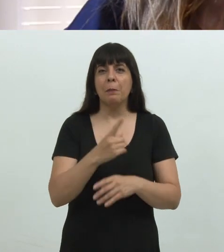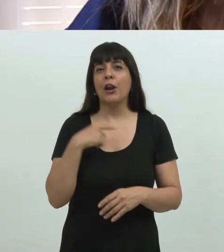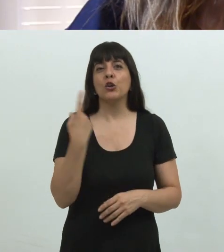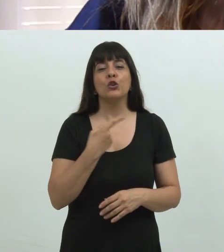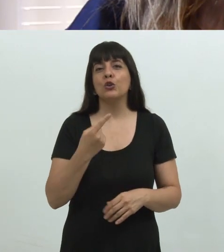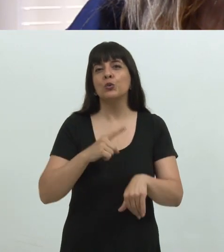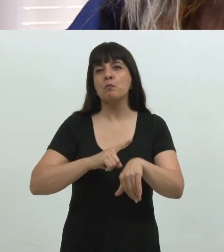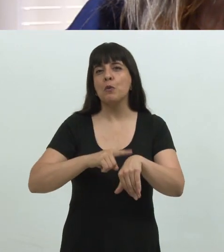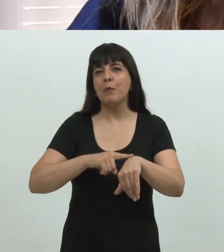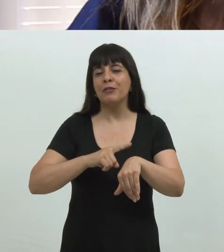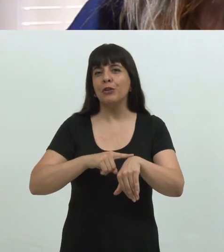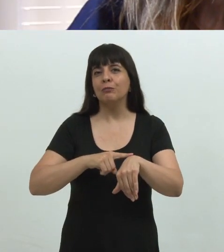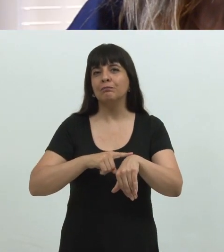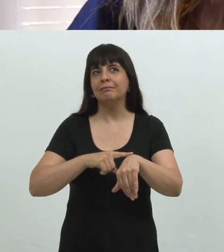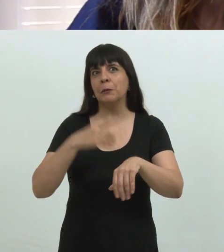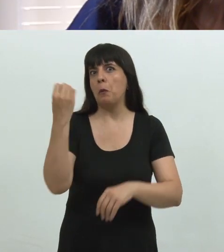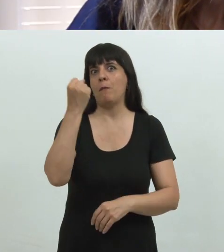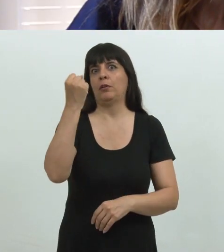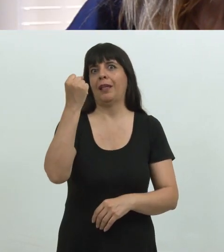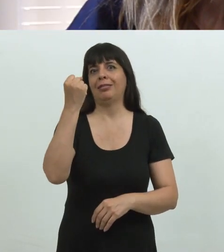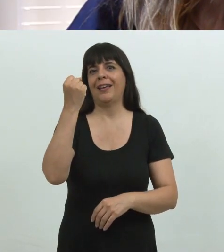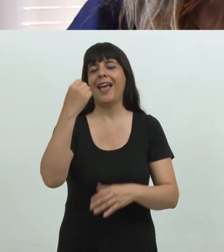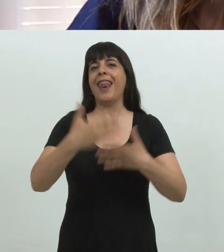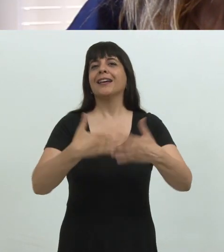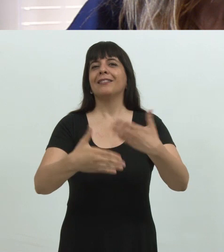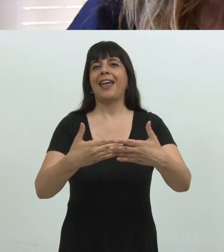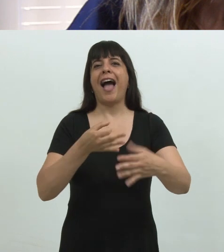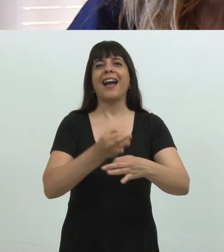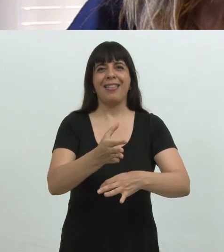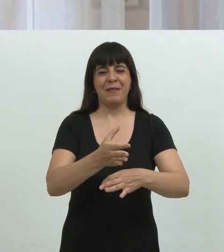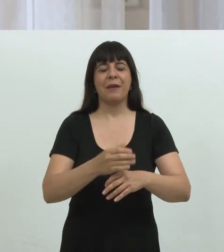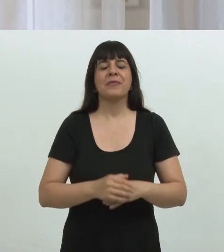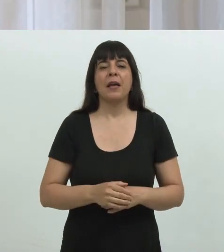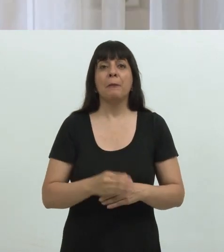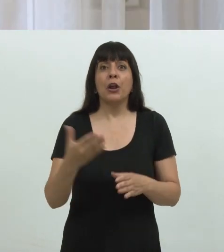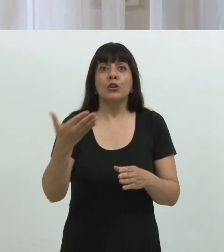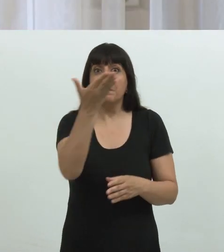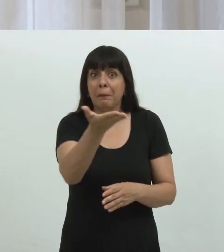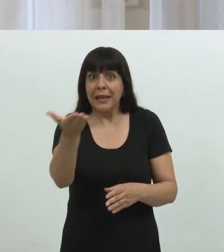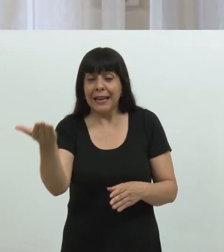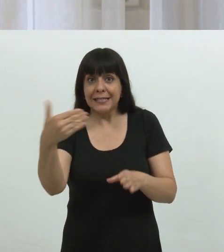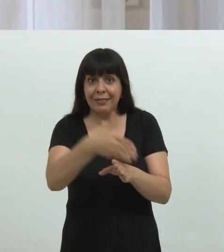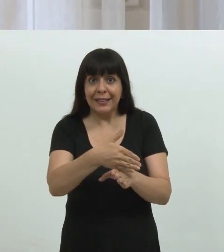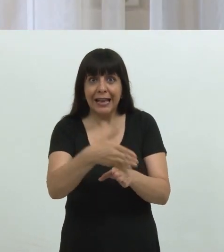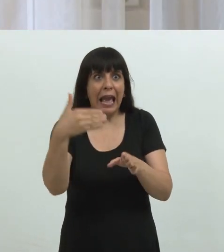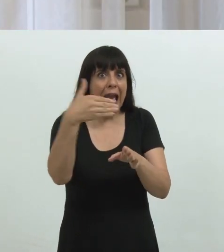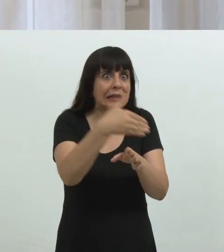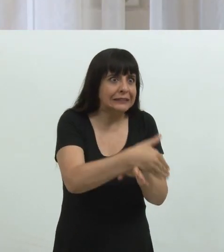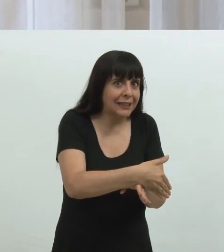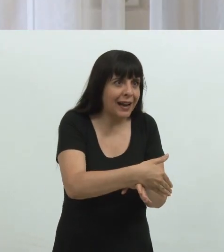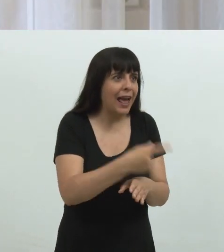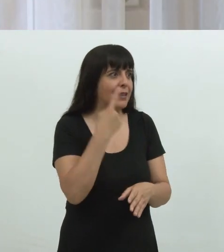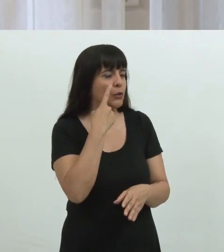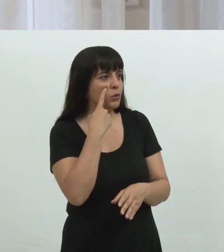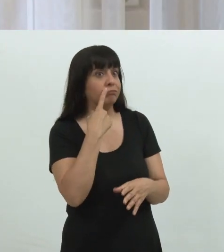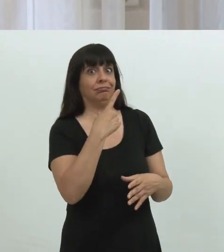nosotros uno de los momentos cruciales de la actividad académica, que es cuando los ingresantes por primera vez entran a la